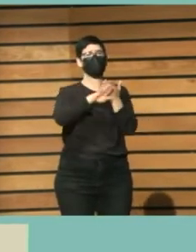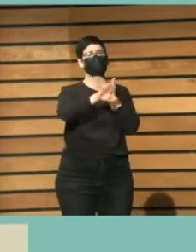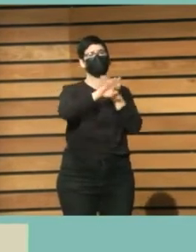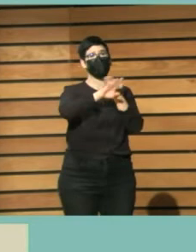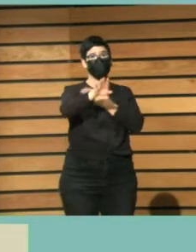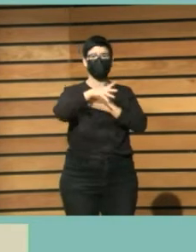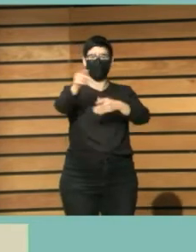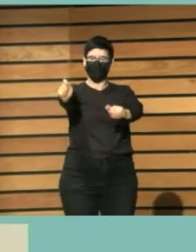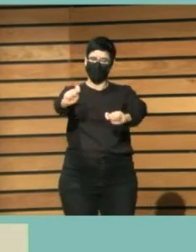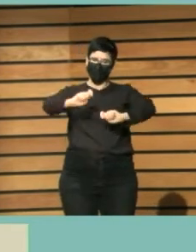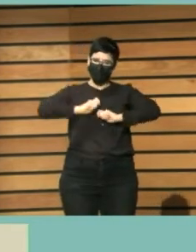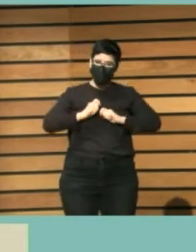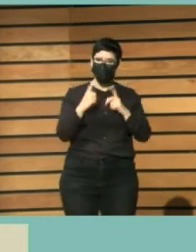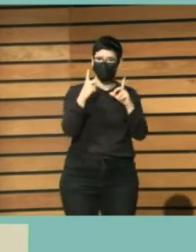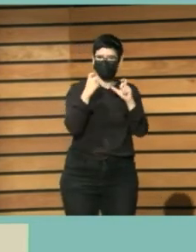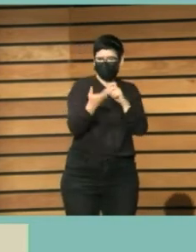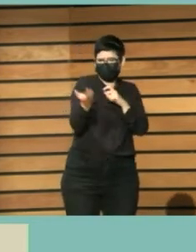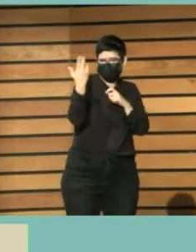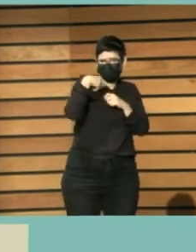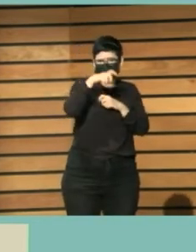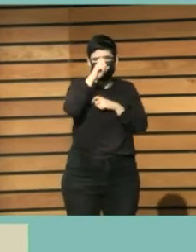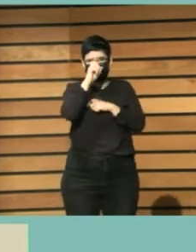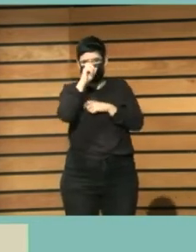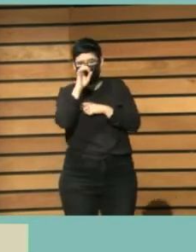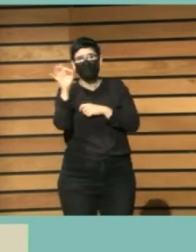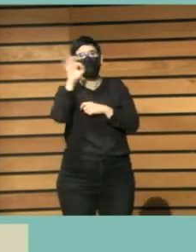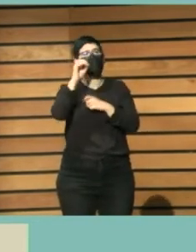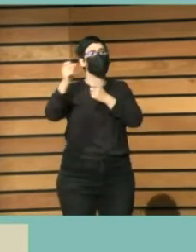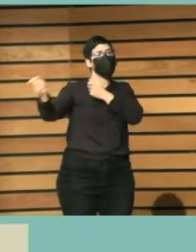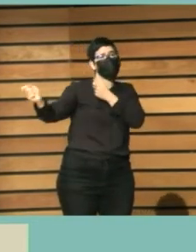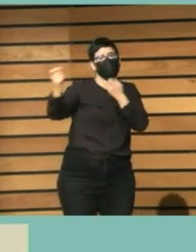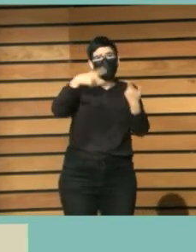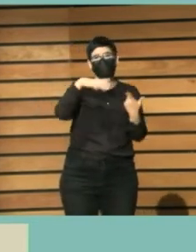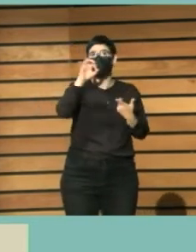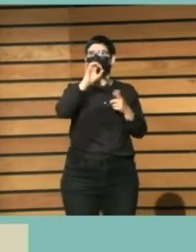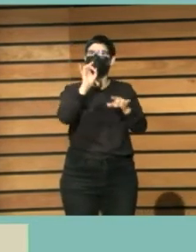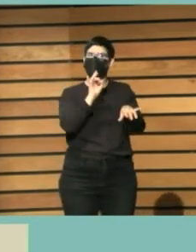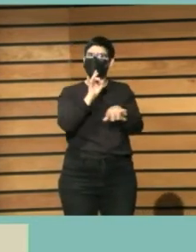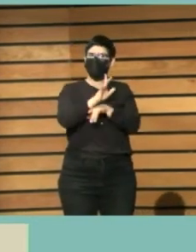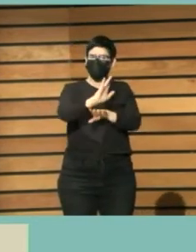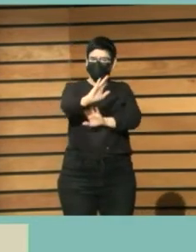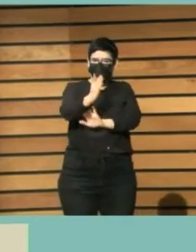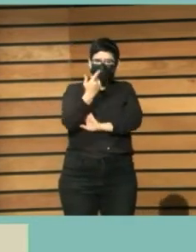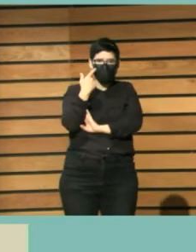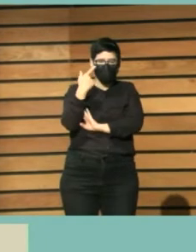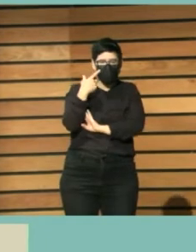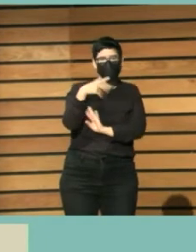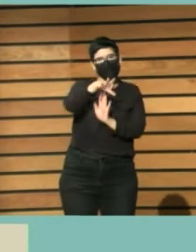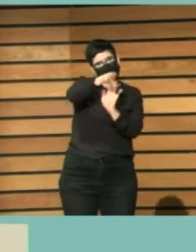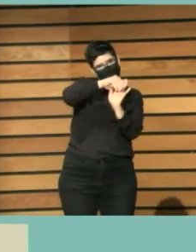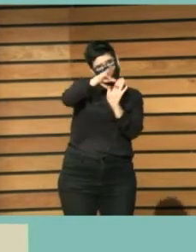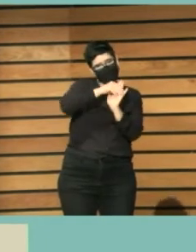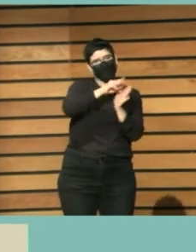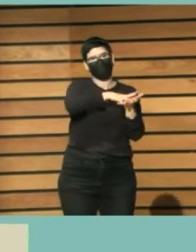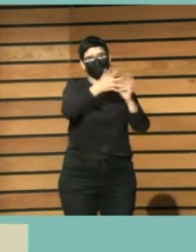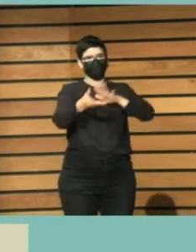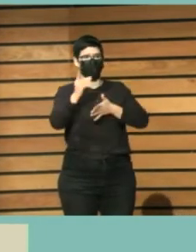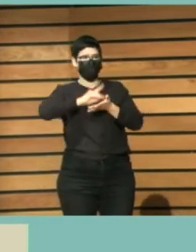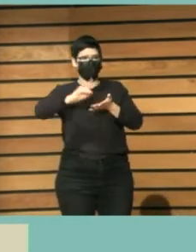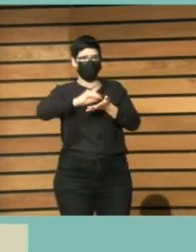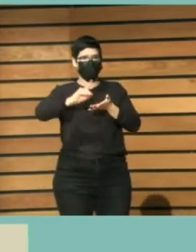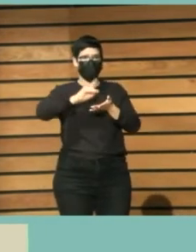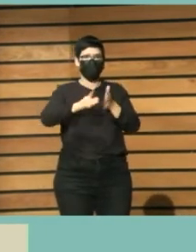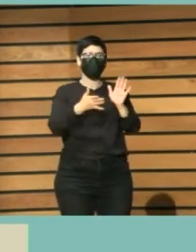sus cartas con inmigrantes, cosas así. Y entonces los han digitalizado, a veces los propios usuarios, han